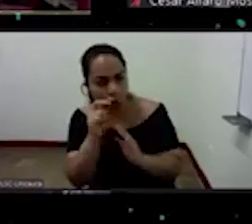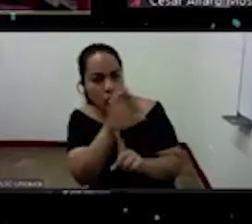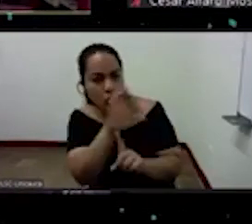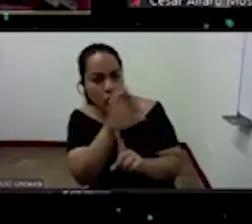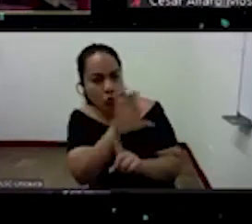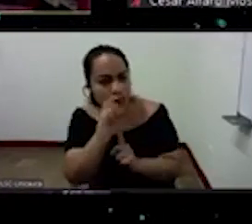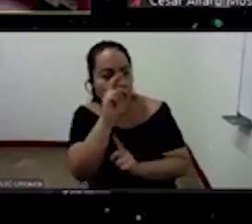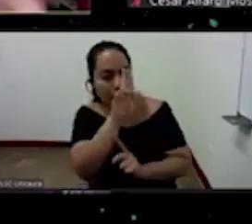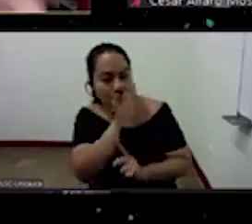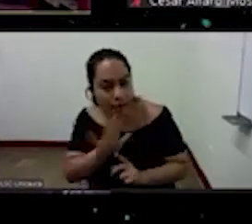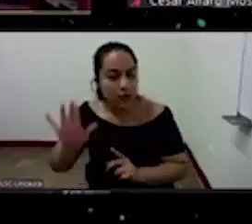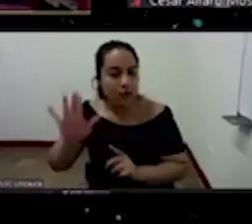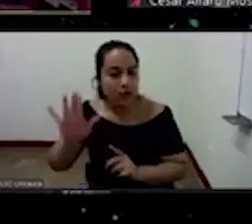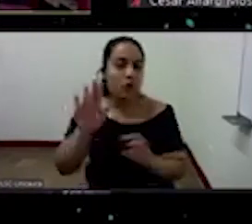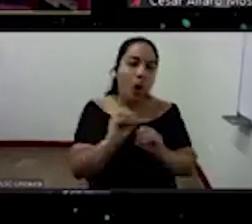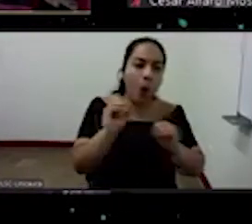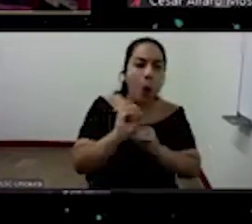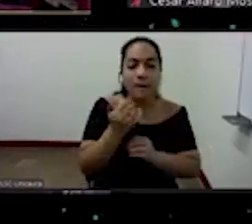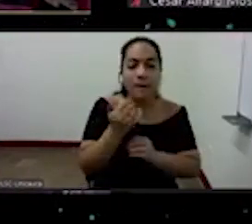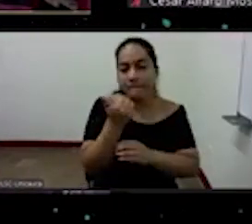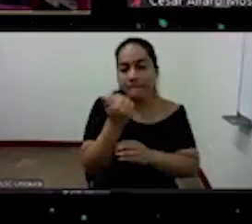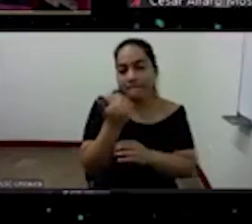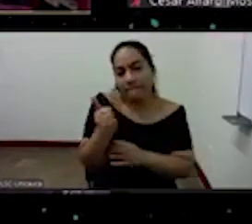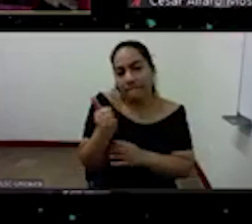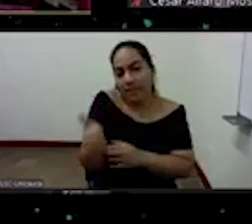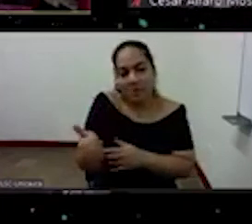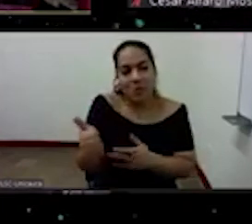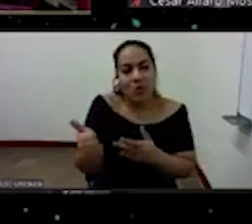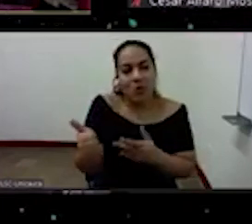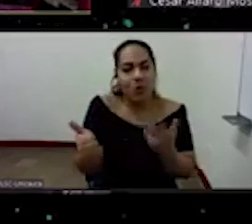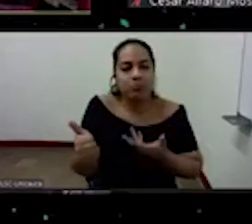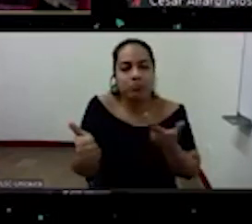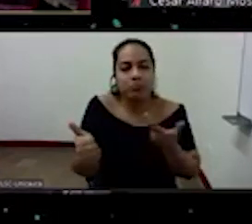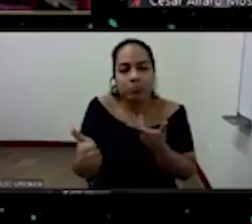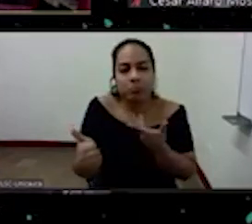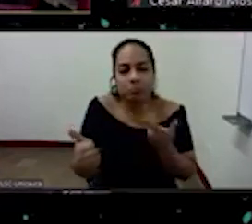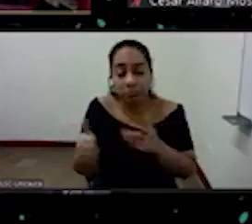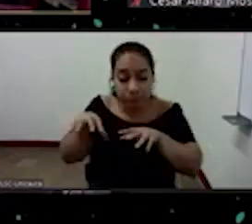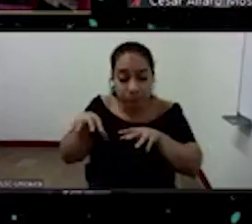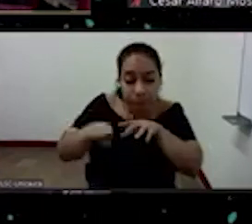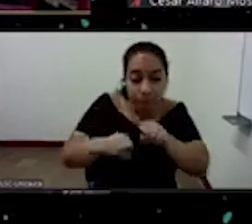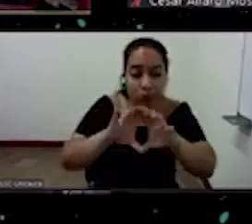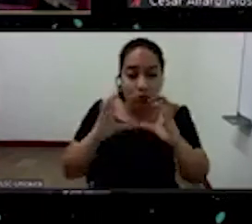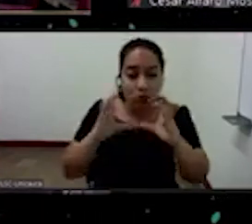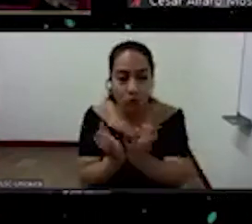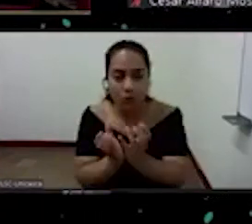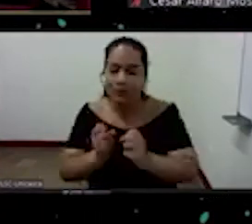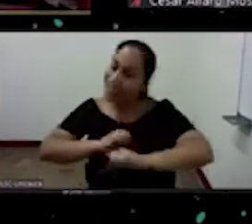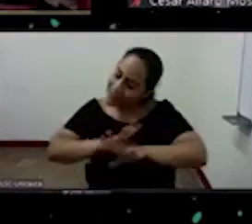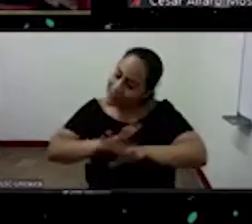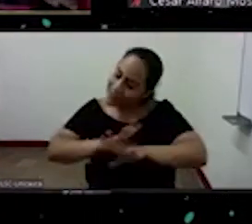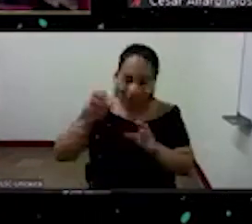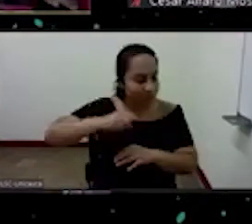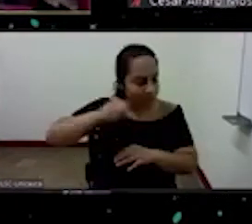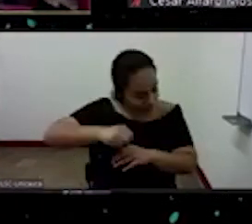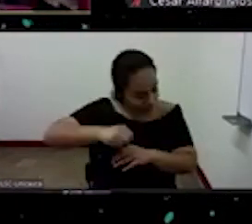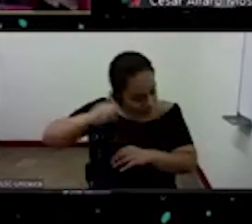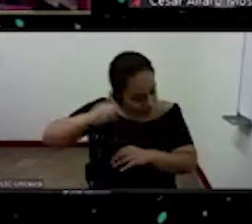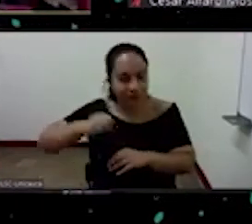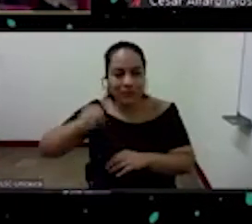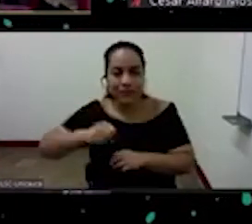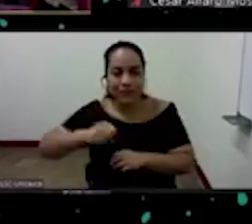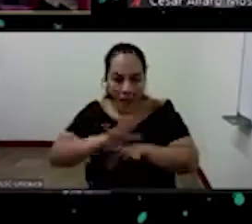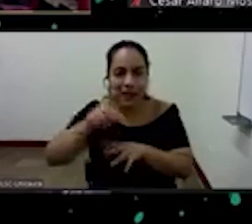del consumismo capitalista global claro que sí claro que tenemos